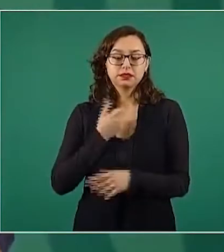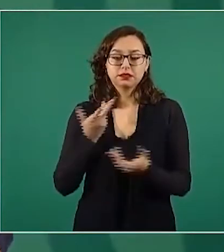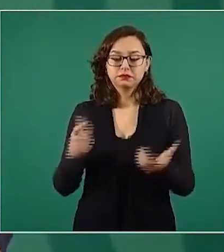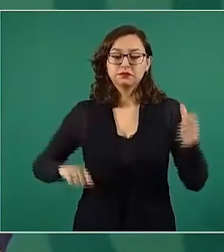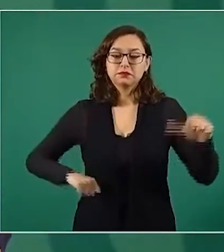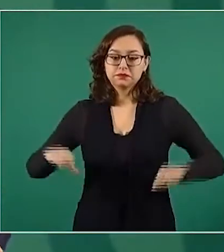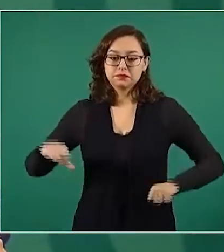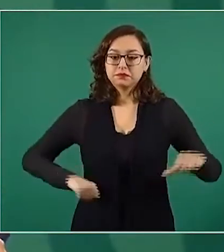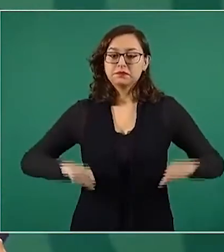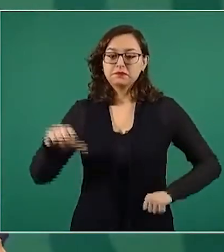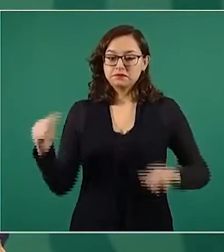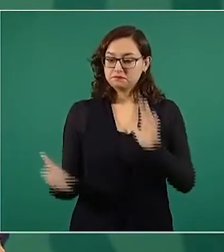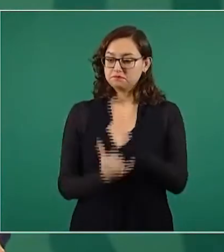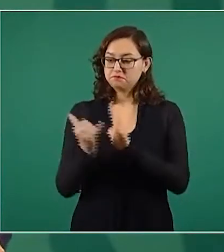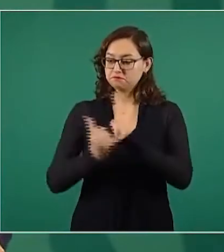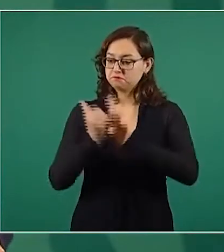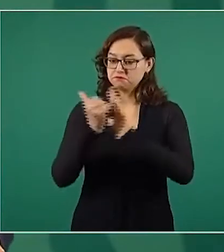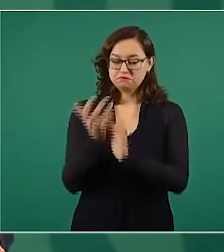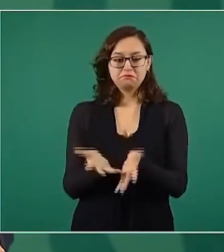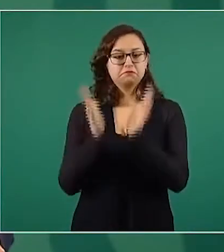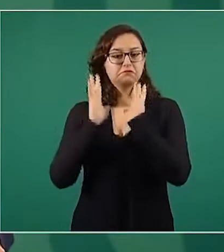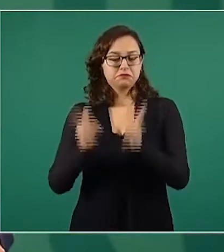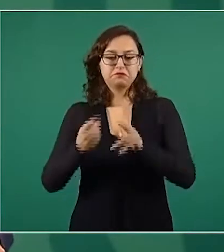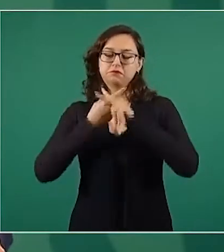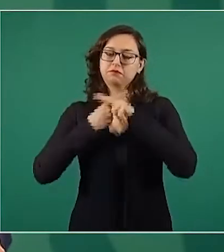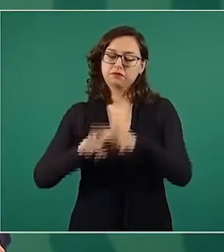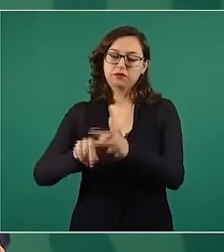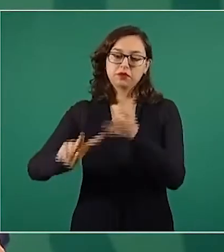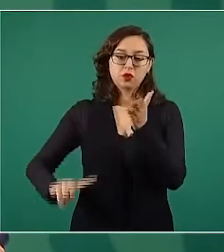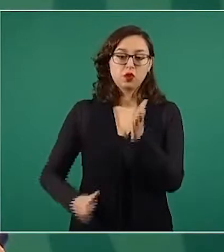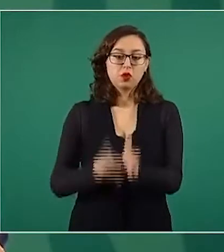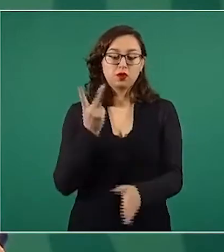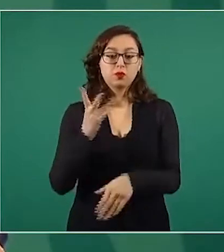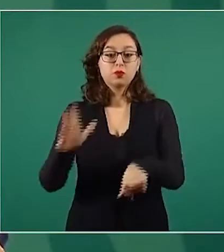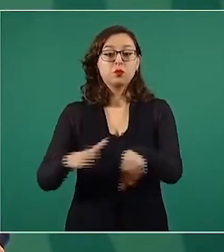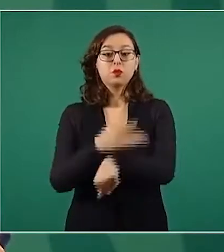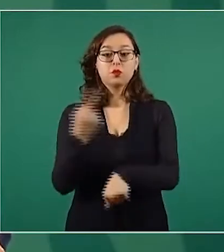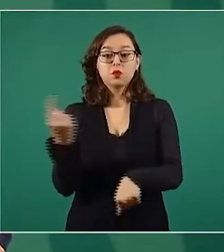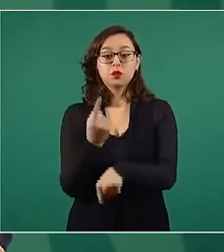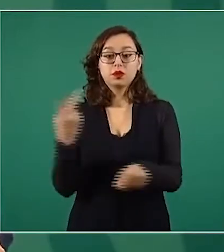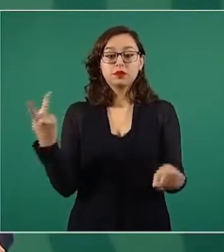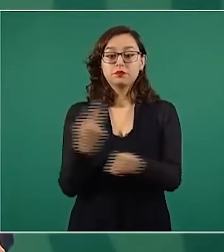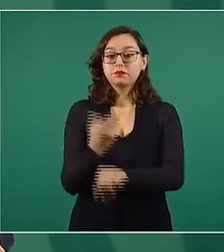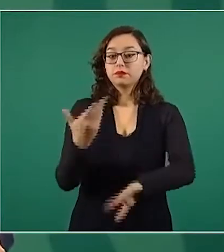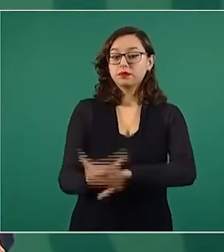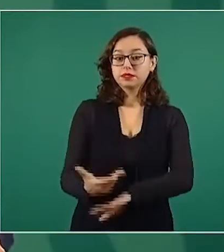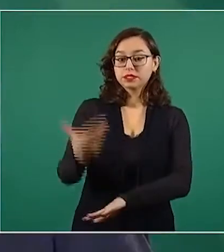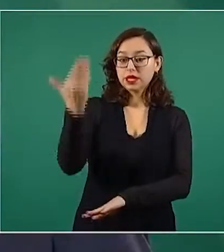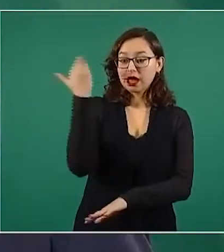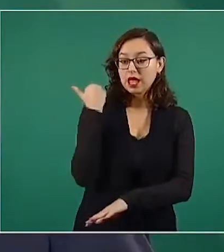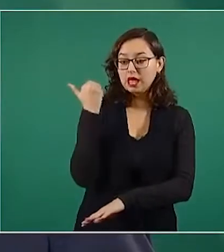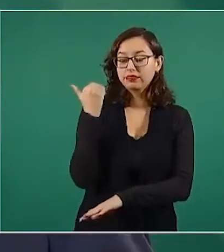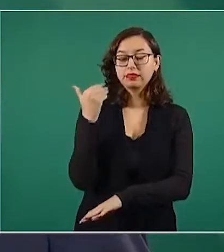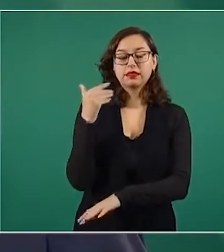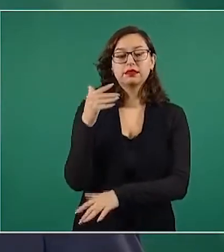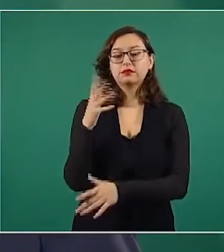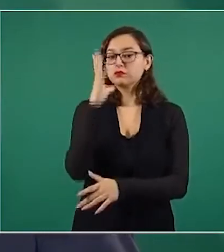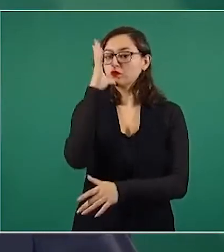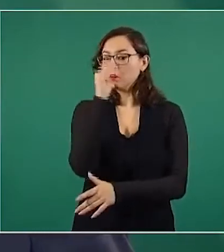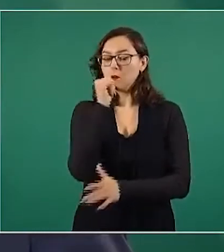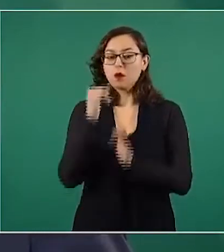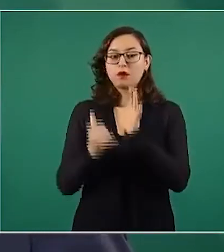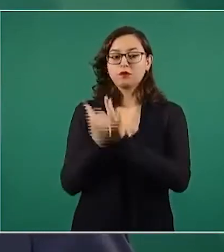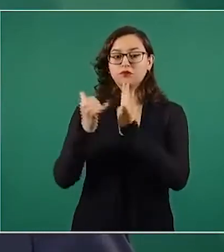actividades, no permitían que se trabajara en ciertos tramos,